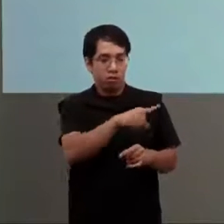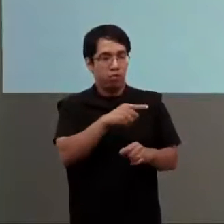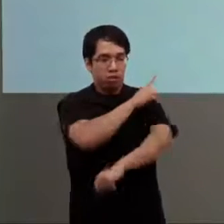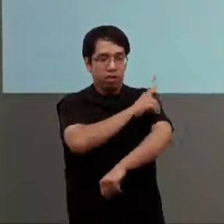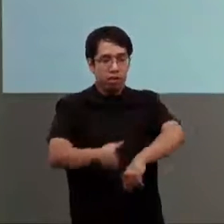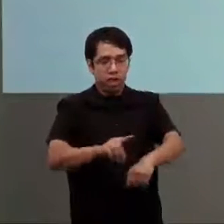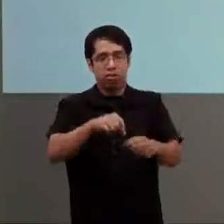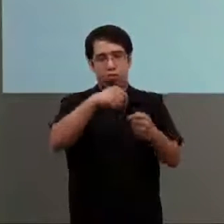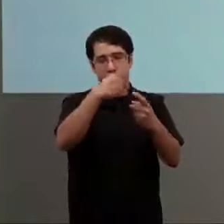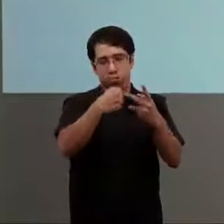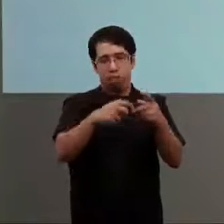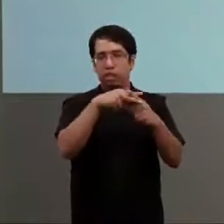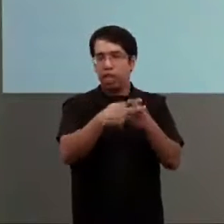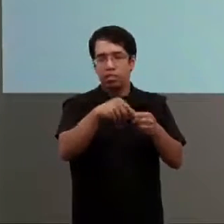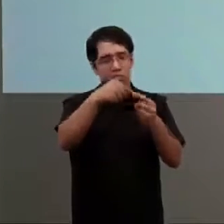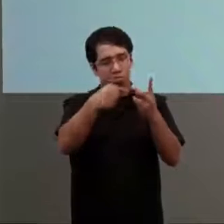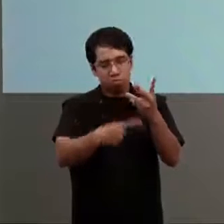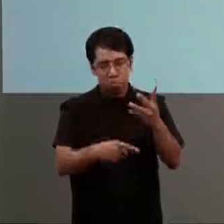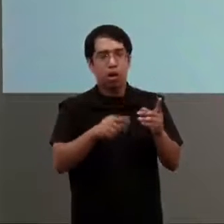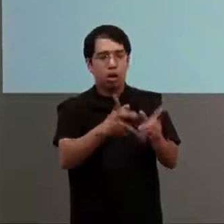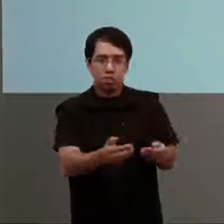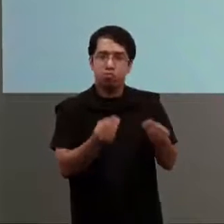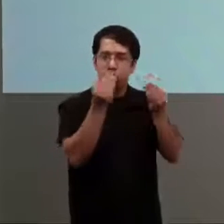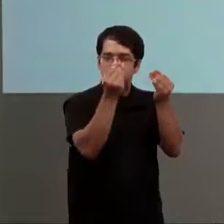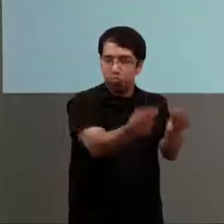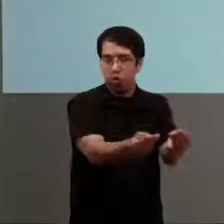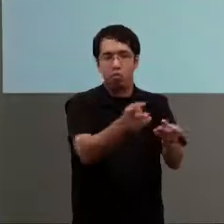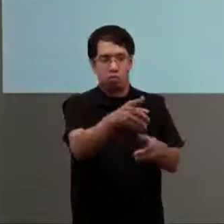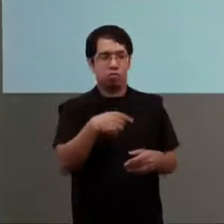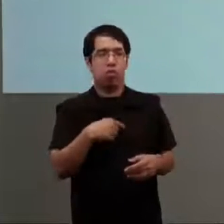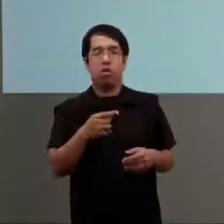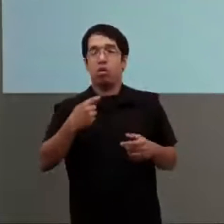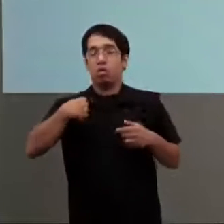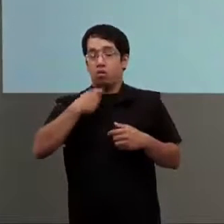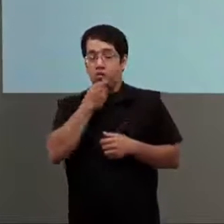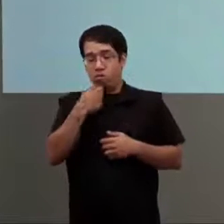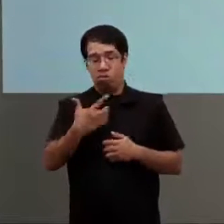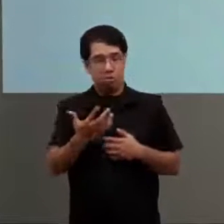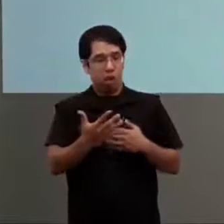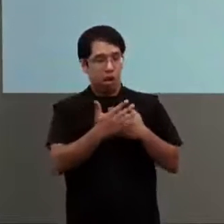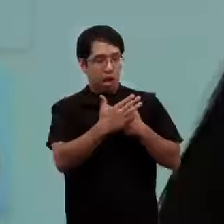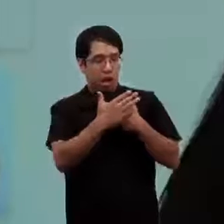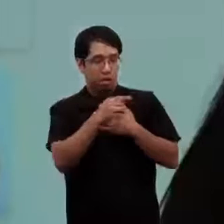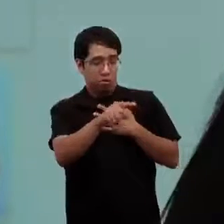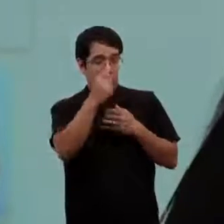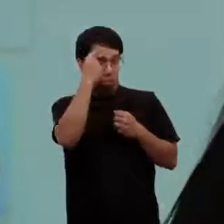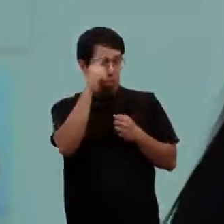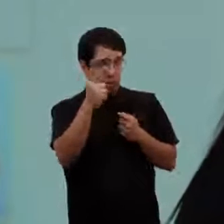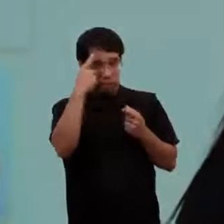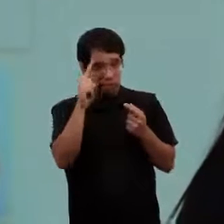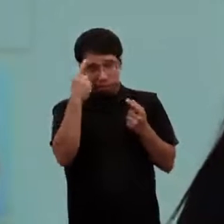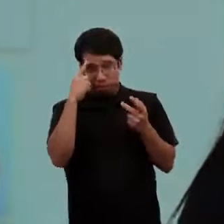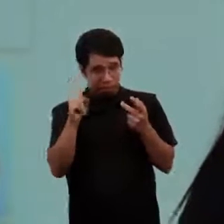porque definitivamente también hay cosas que aprender no podemos amar lo que no conocemos y por